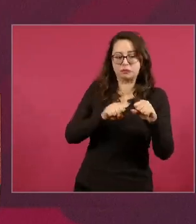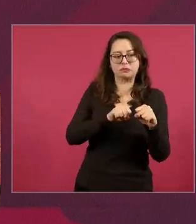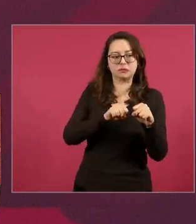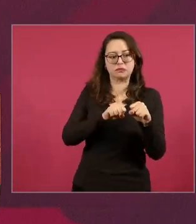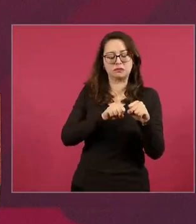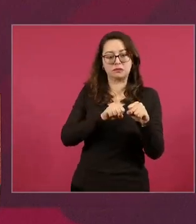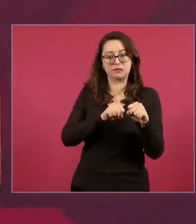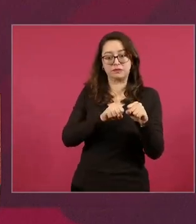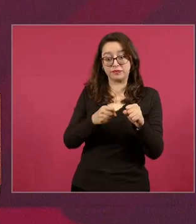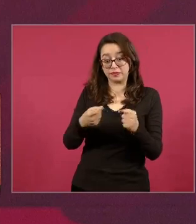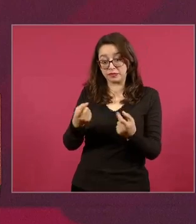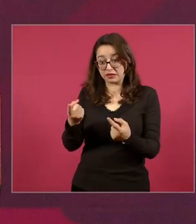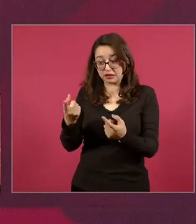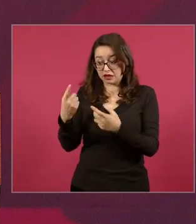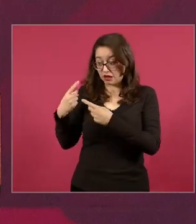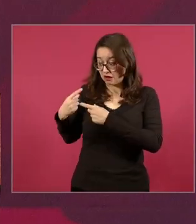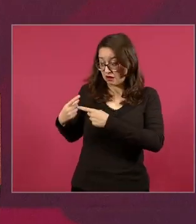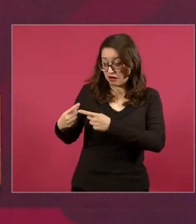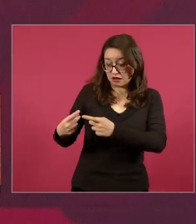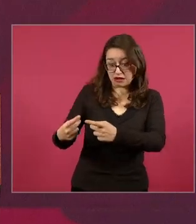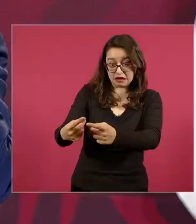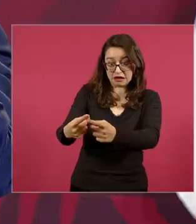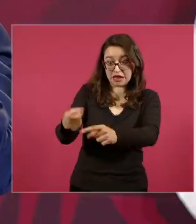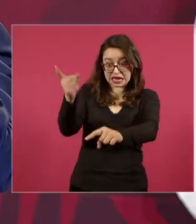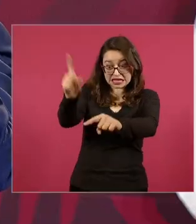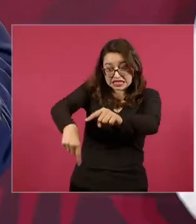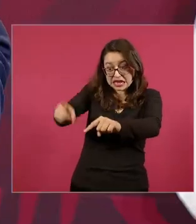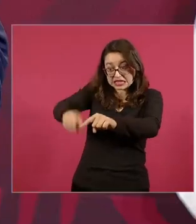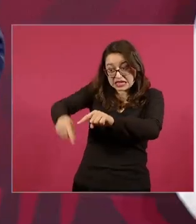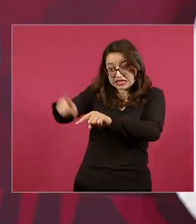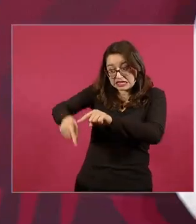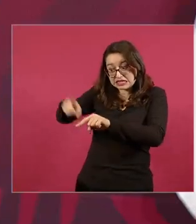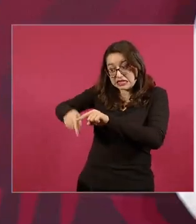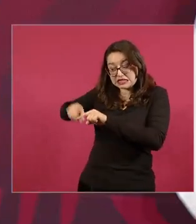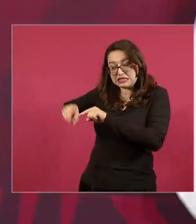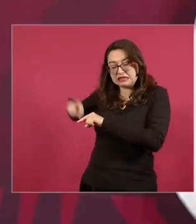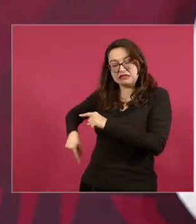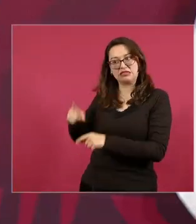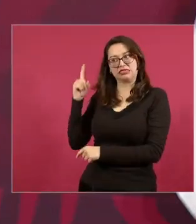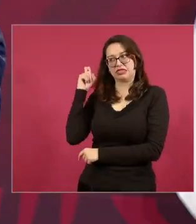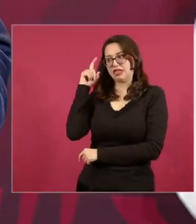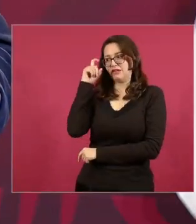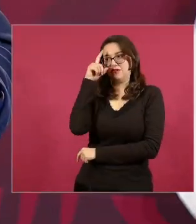han dado por todo lo avanzado